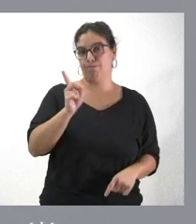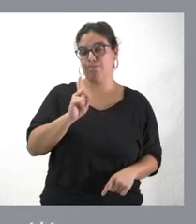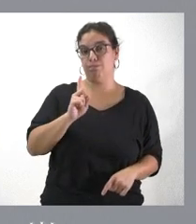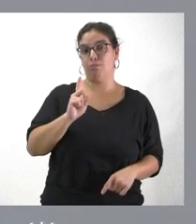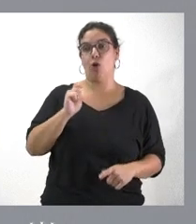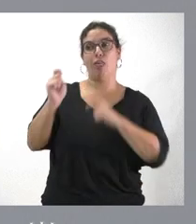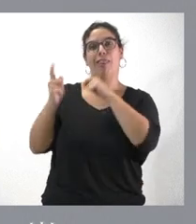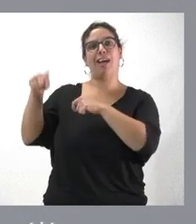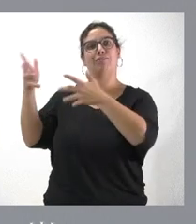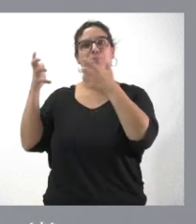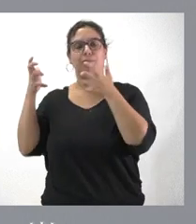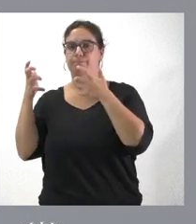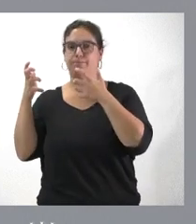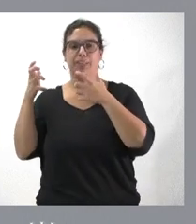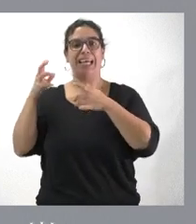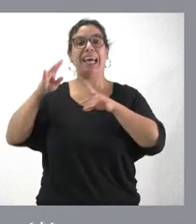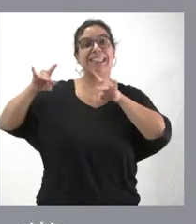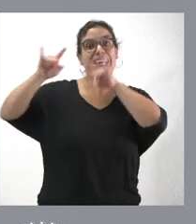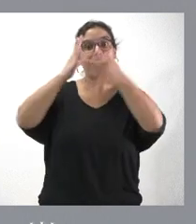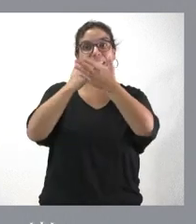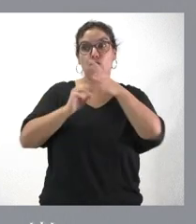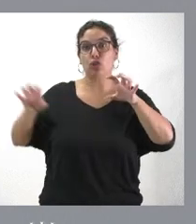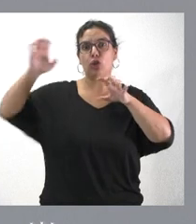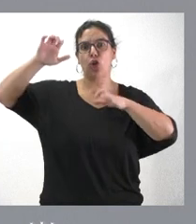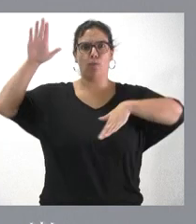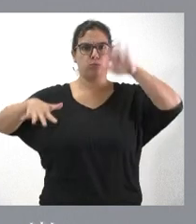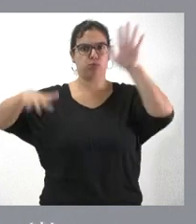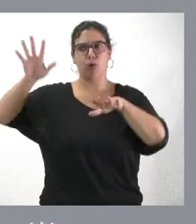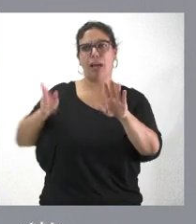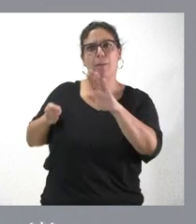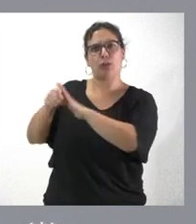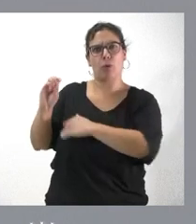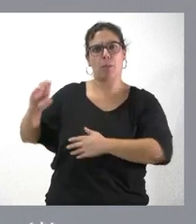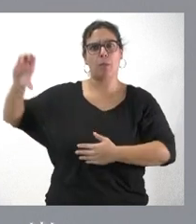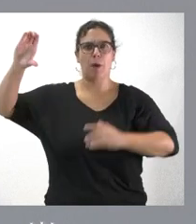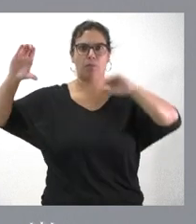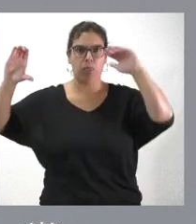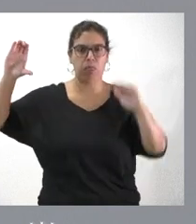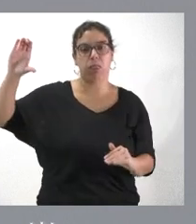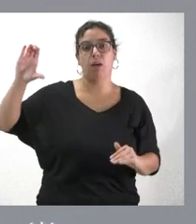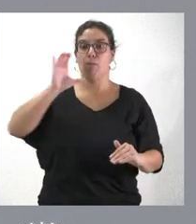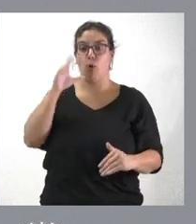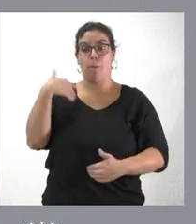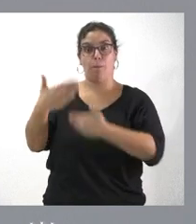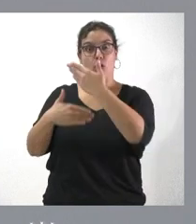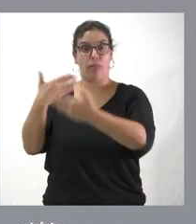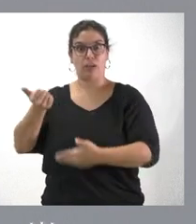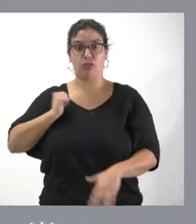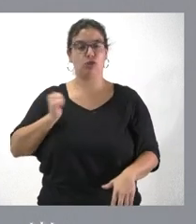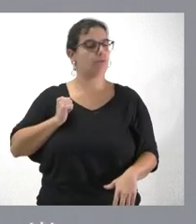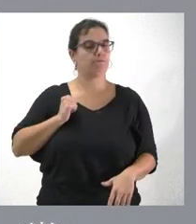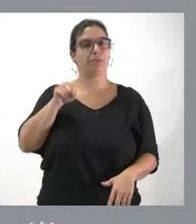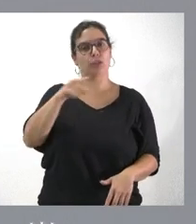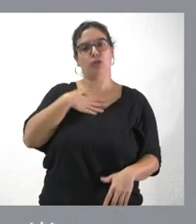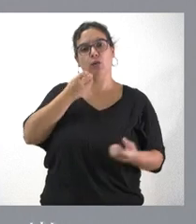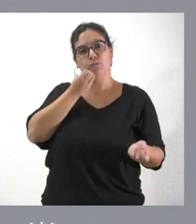ventajas, que haya territorios que tengan más inversiones como consecuencia de este proceso. Y yo aquí es lo que he querido decir,